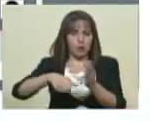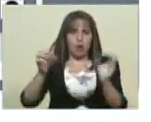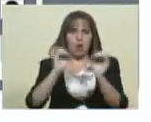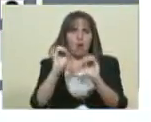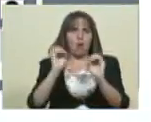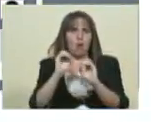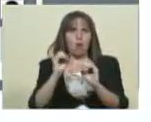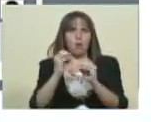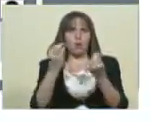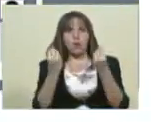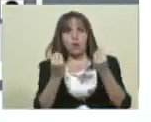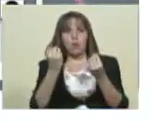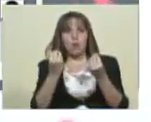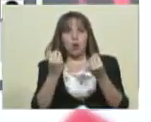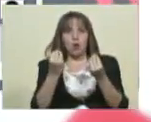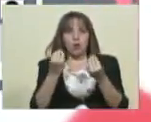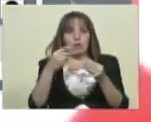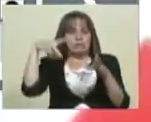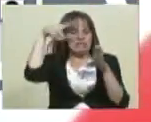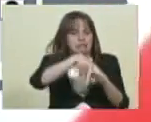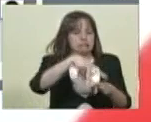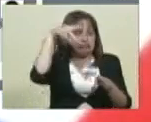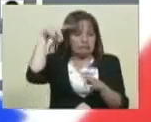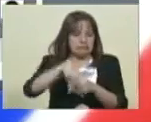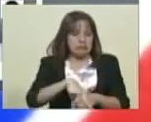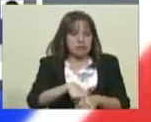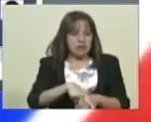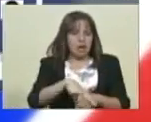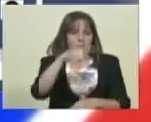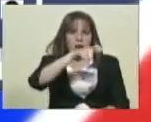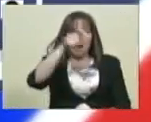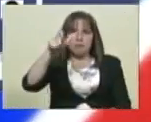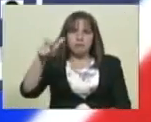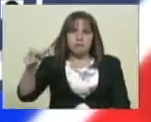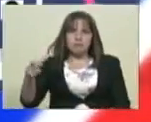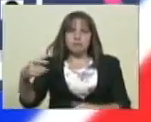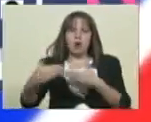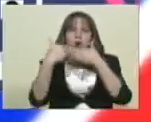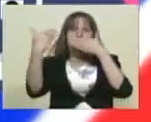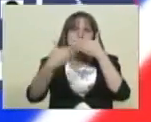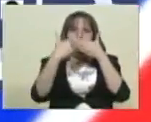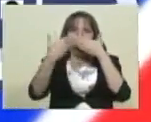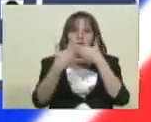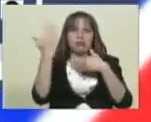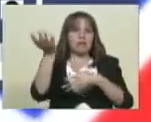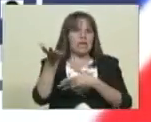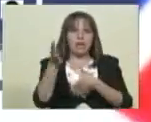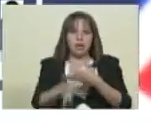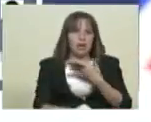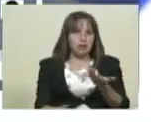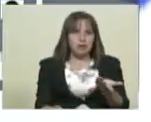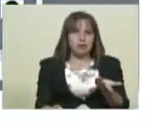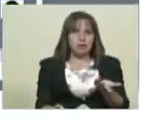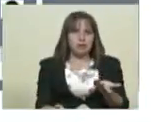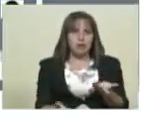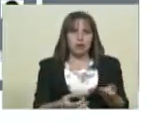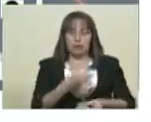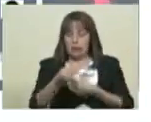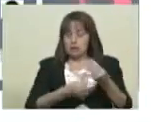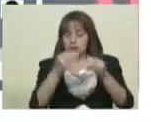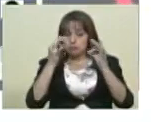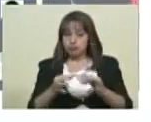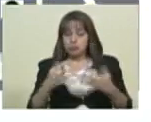pudieran ser eventualmente objeto de represalia por parte de aquellos que las han amenazado en sus respectivos centros originales?